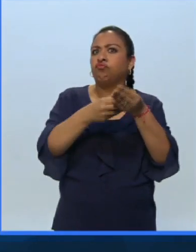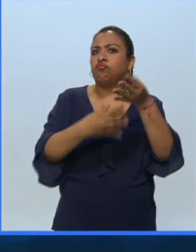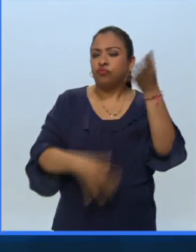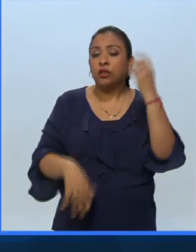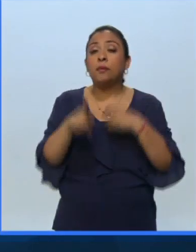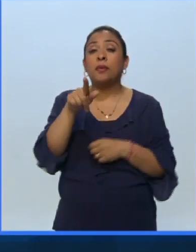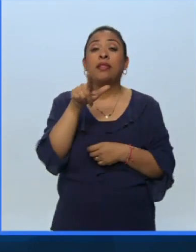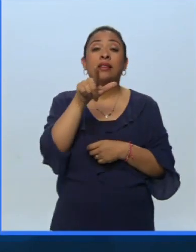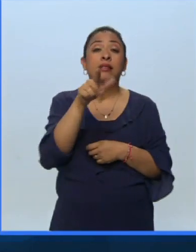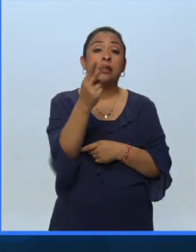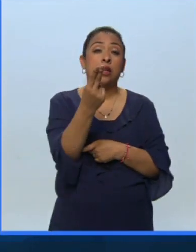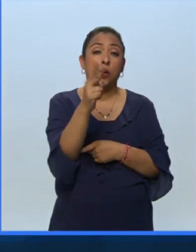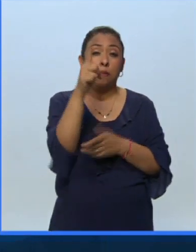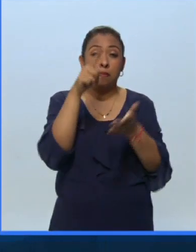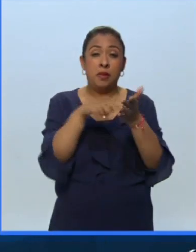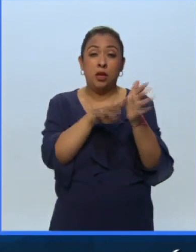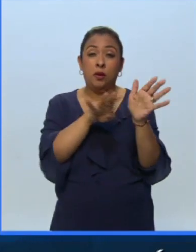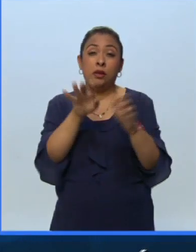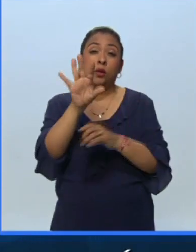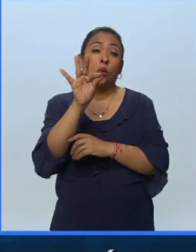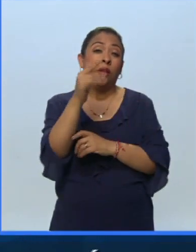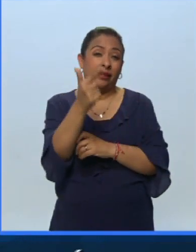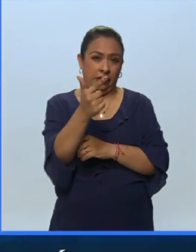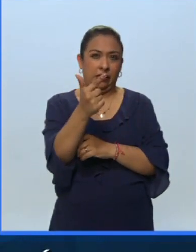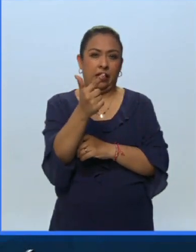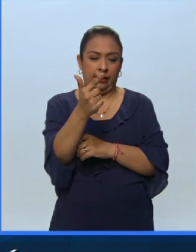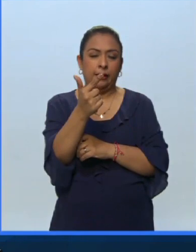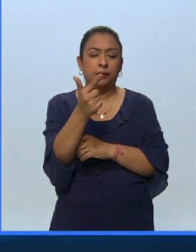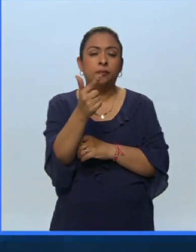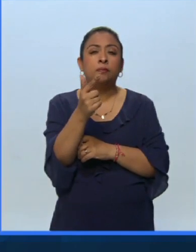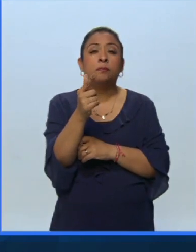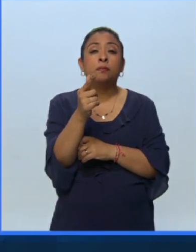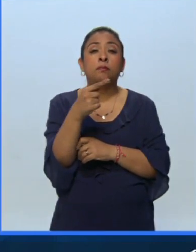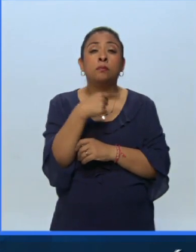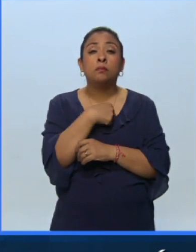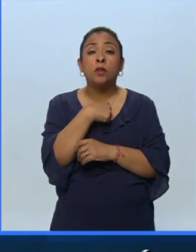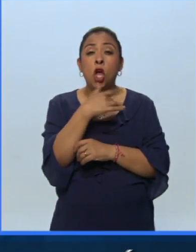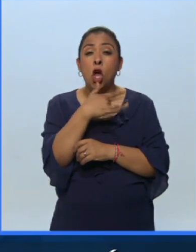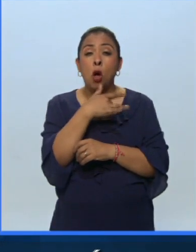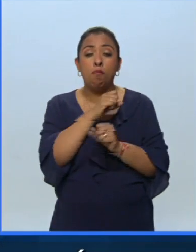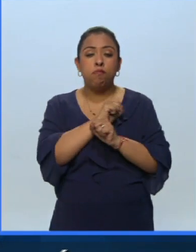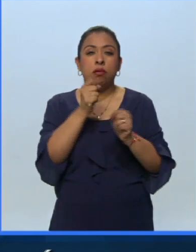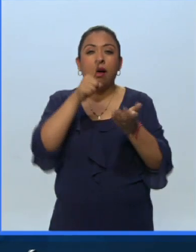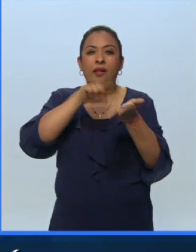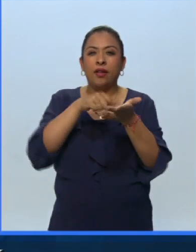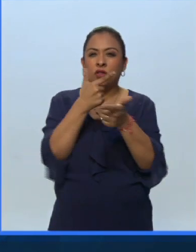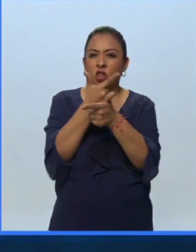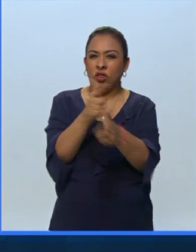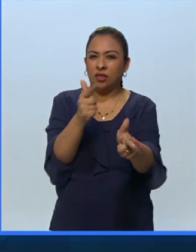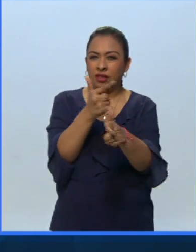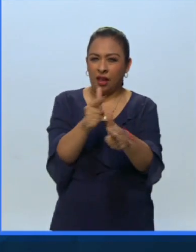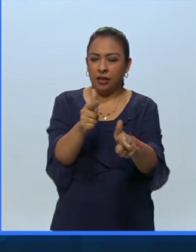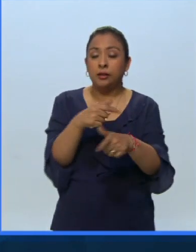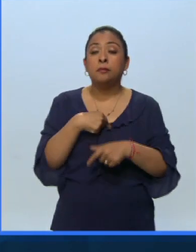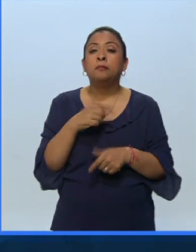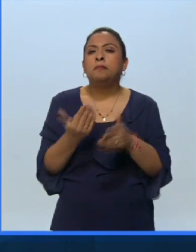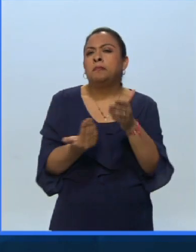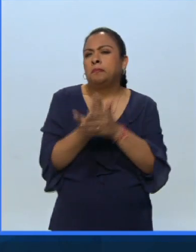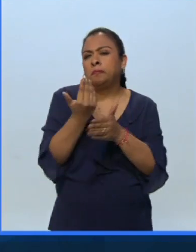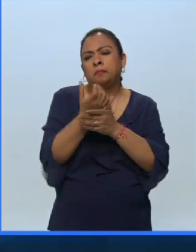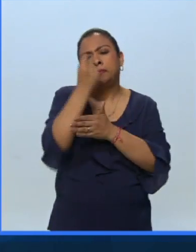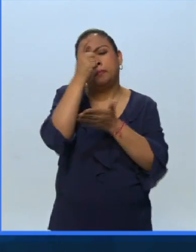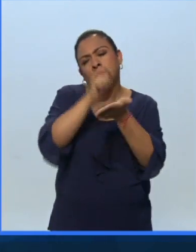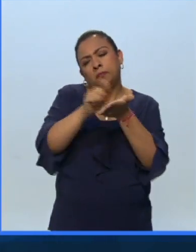El 17 de noviembre de 1947 un ataque cardíaco dentro de un taxi En la mañana había